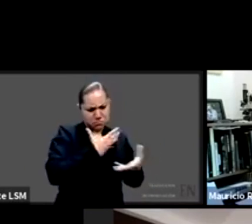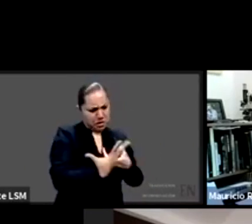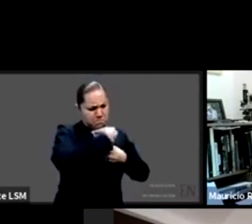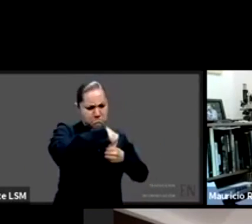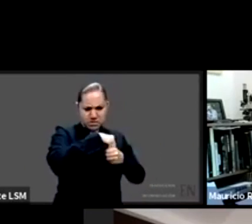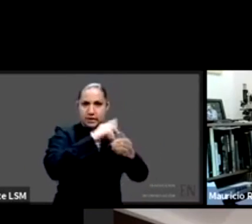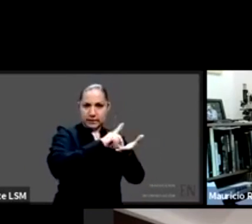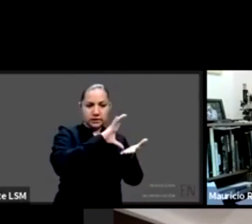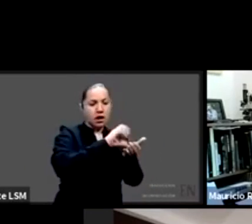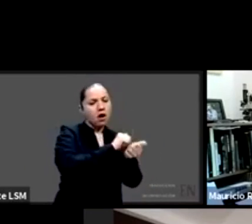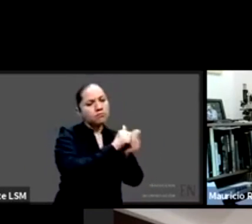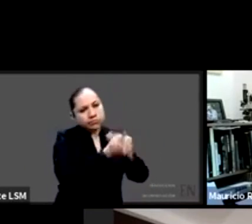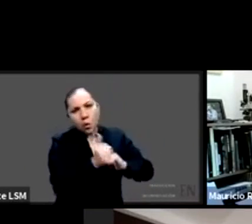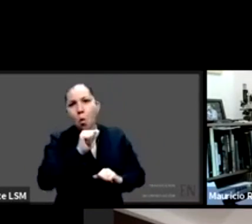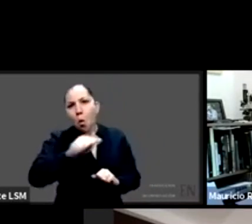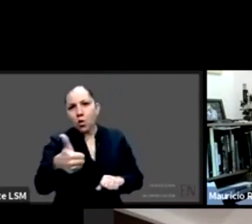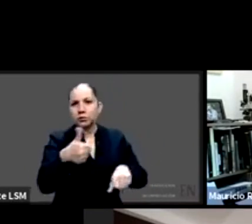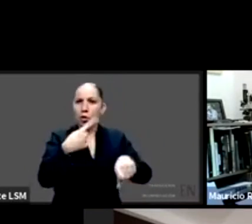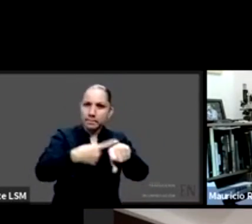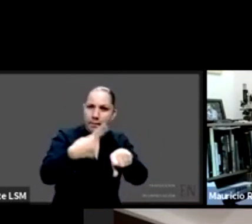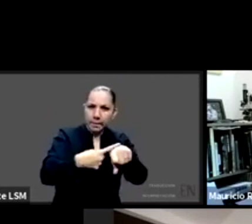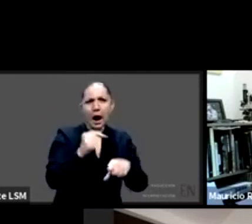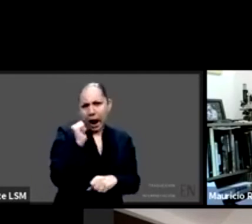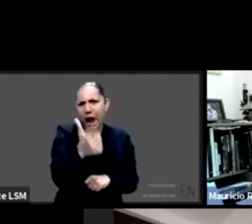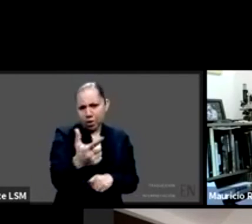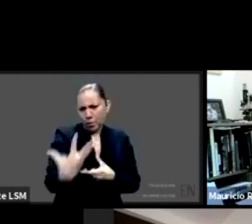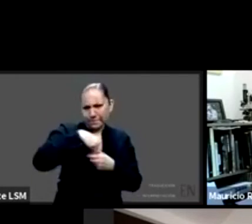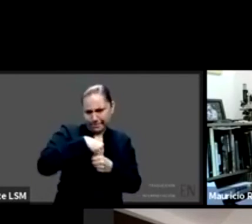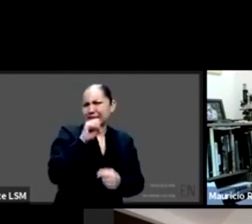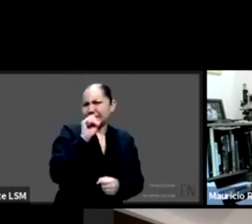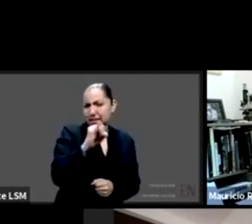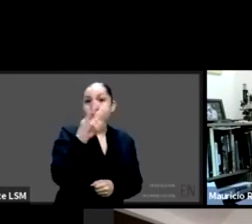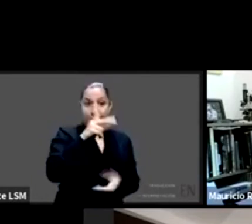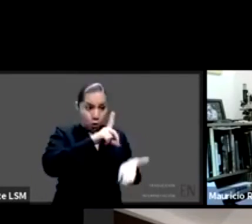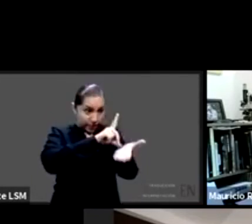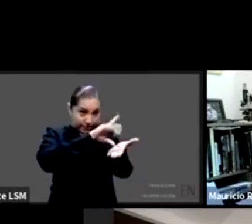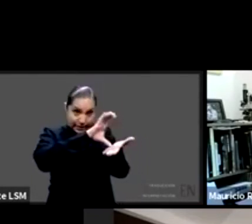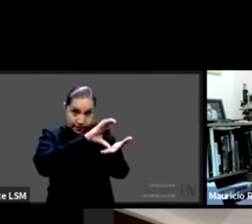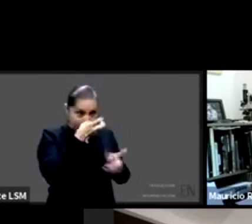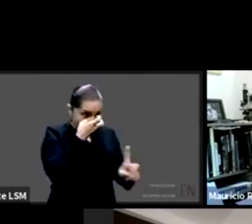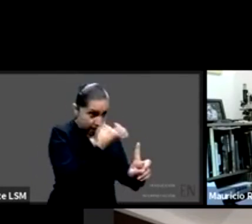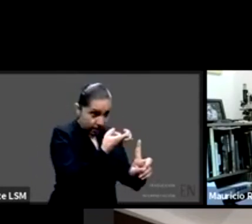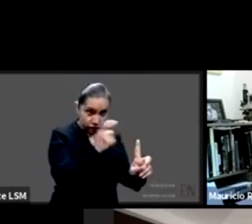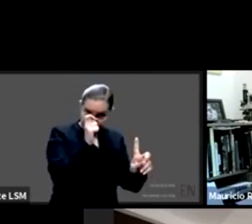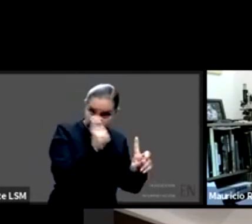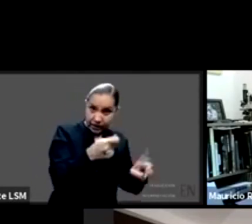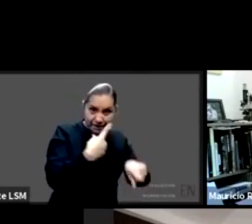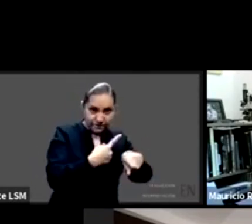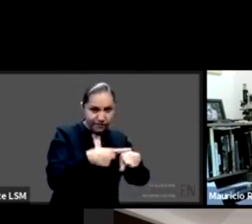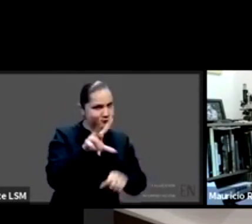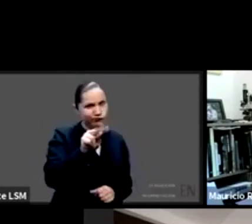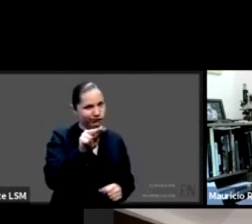pero la condición de vida este se debe de de cambiar ese esa idea